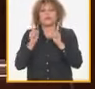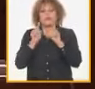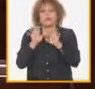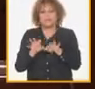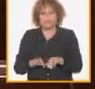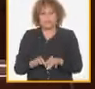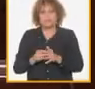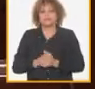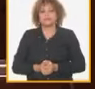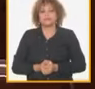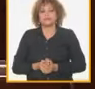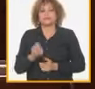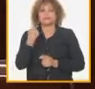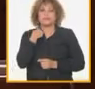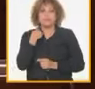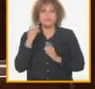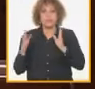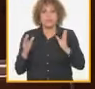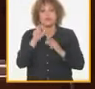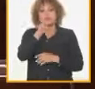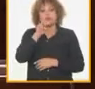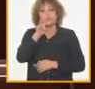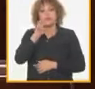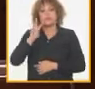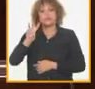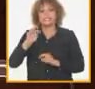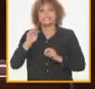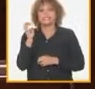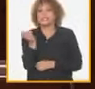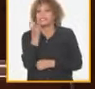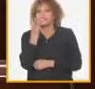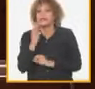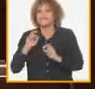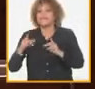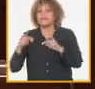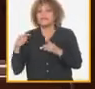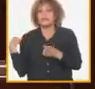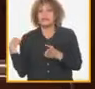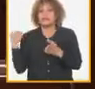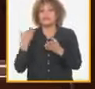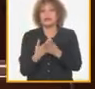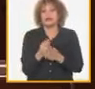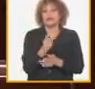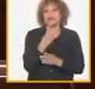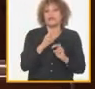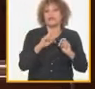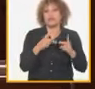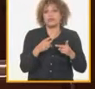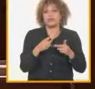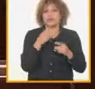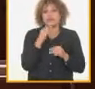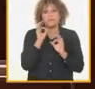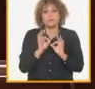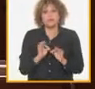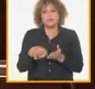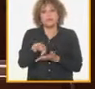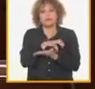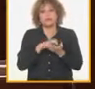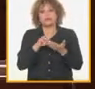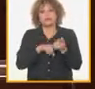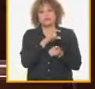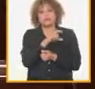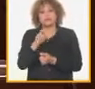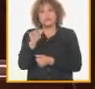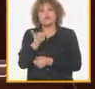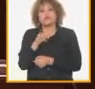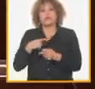en el año 2023 en tres ocasiones y en el presente año en dos ocasiones en ambos organismos de dirección partidista y en este